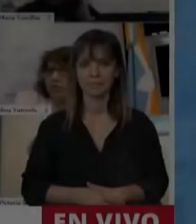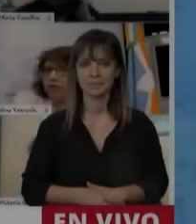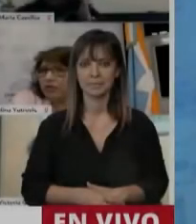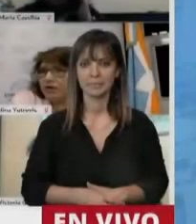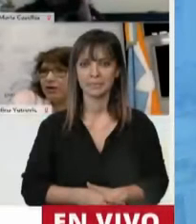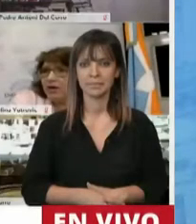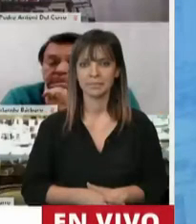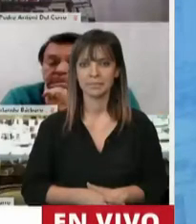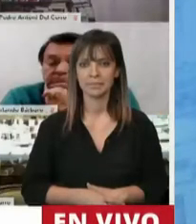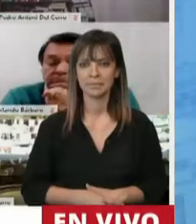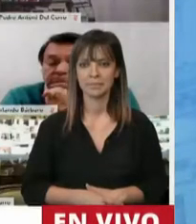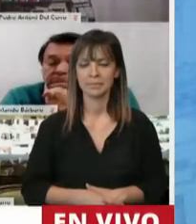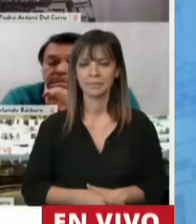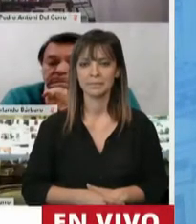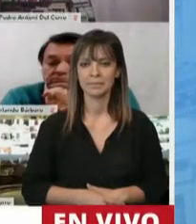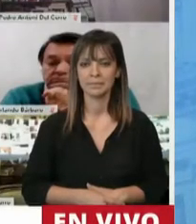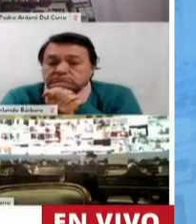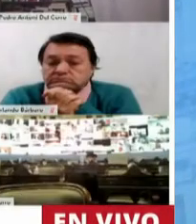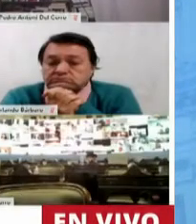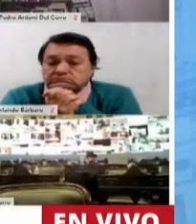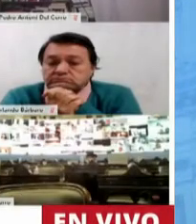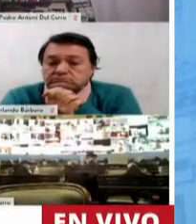Tiene la palabra el diputado Mario Arce.